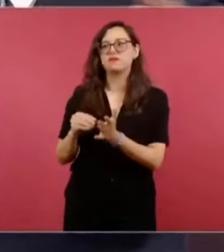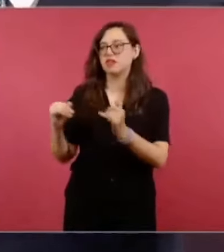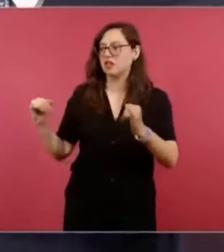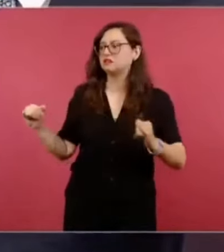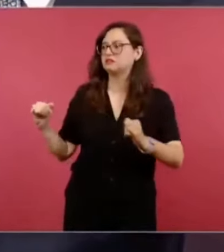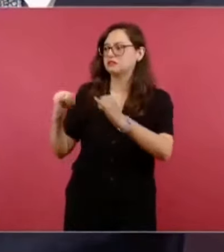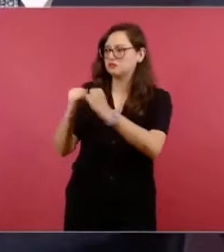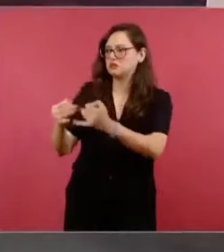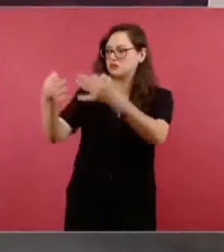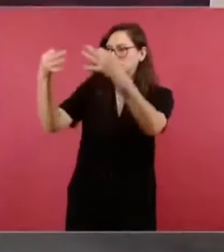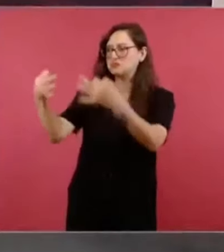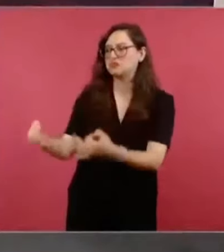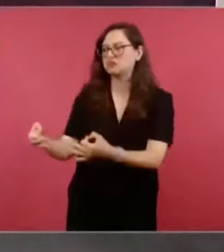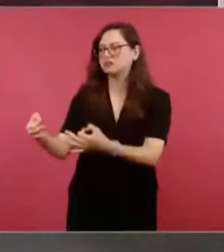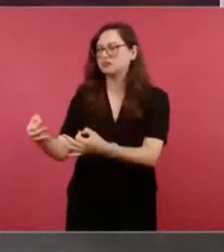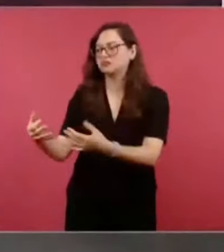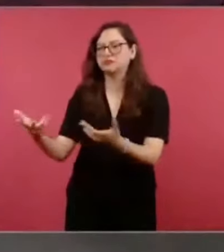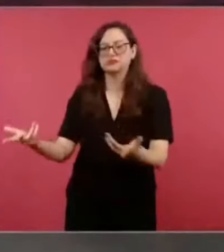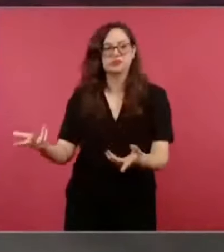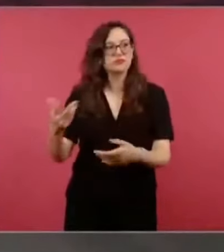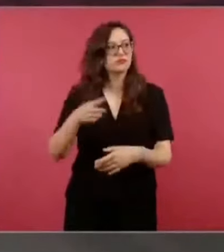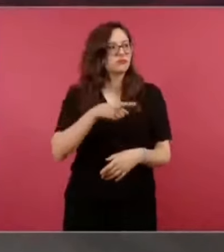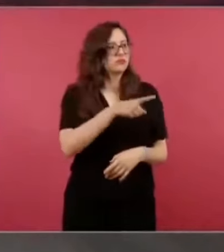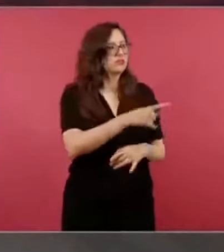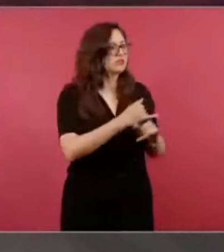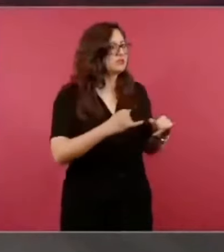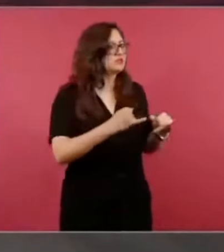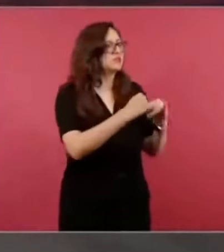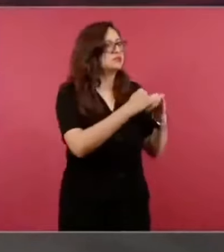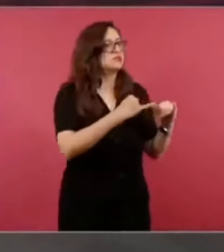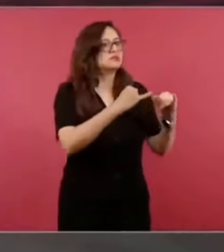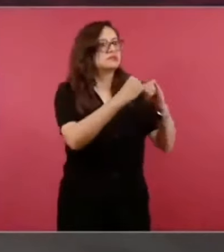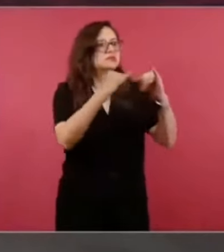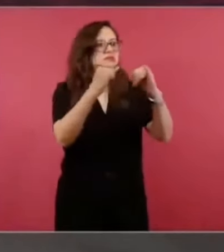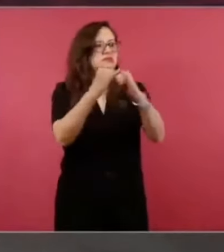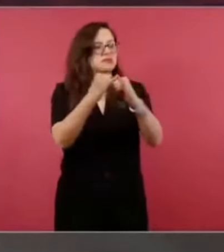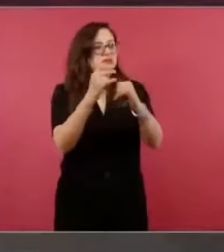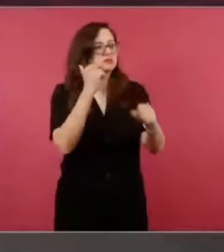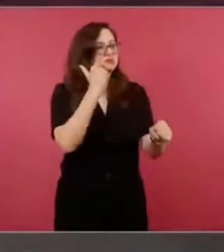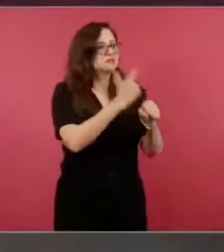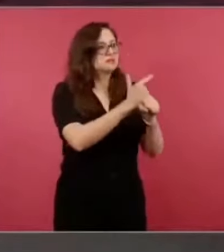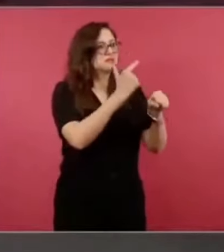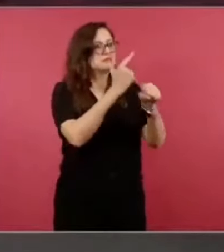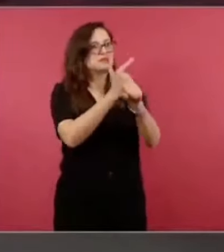entregadas a la corrupción.